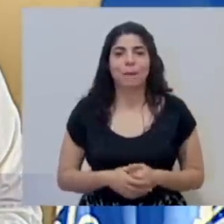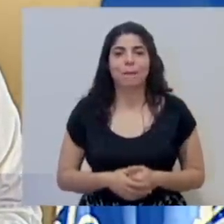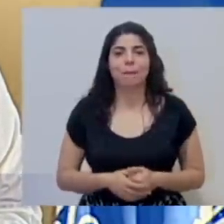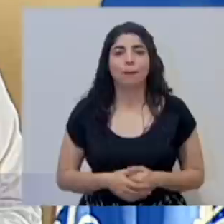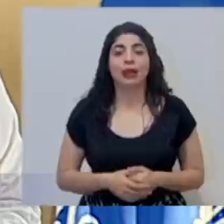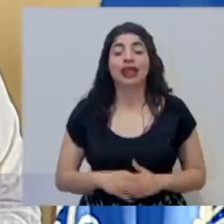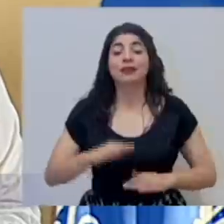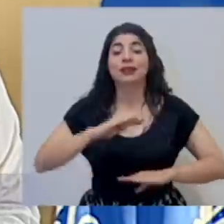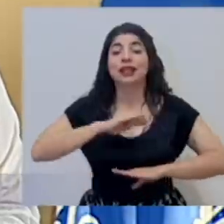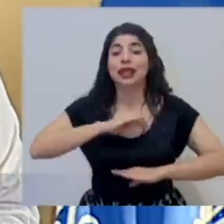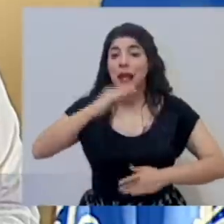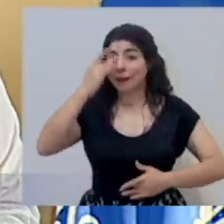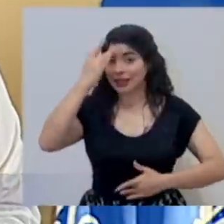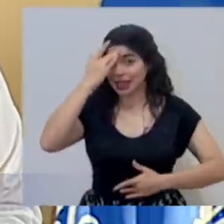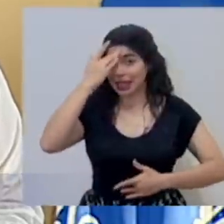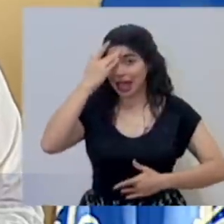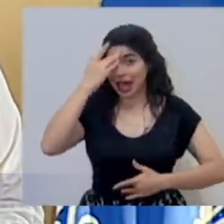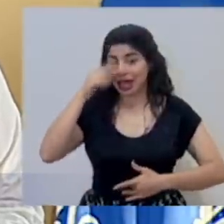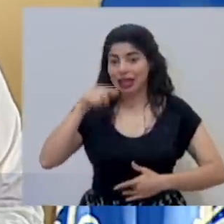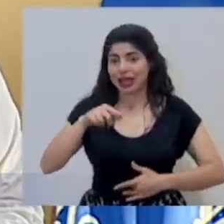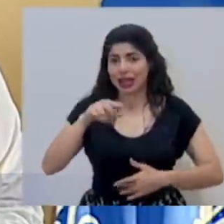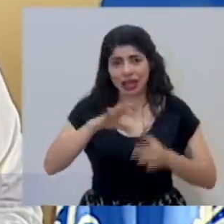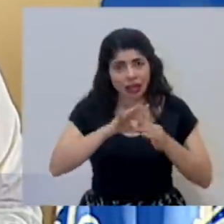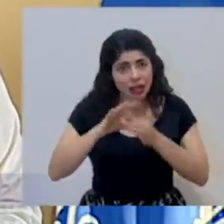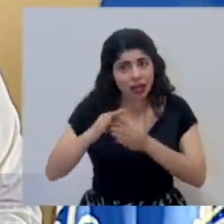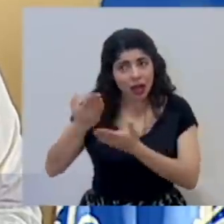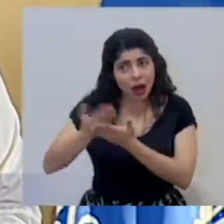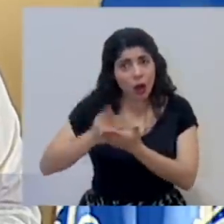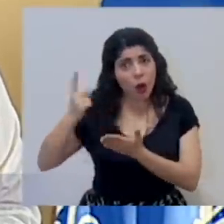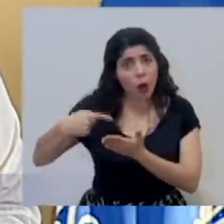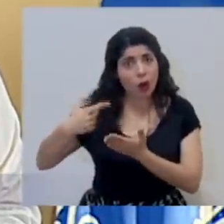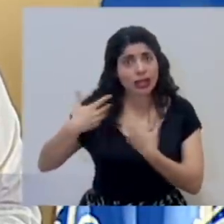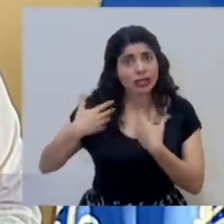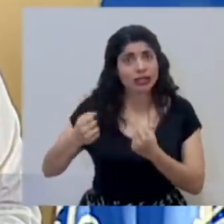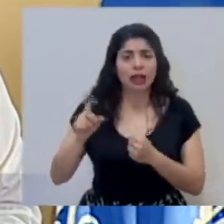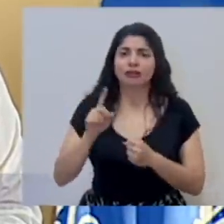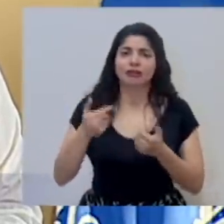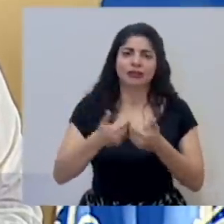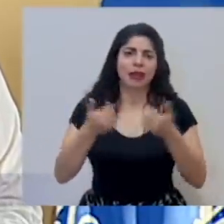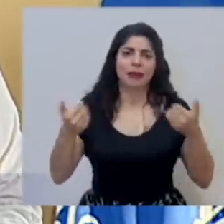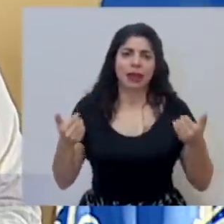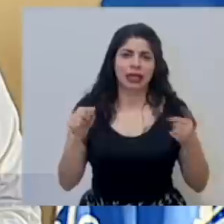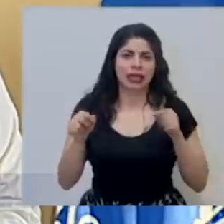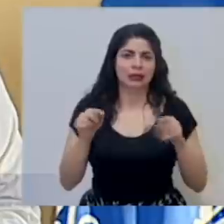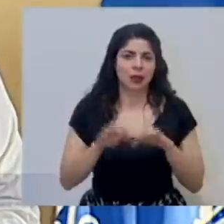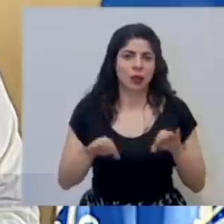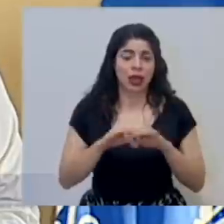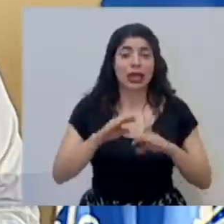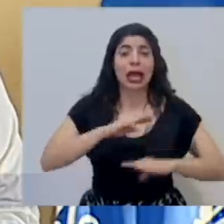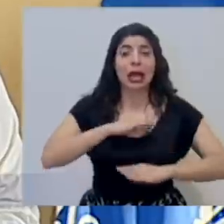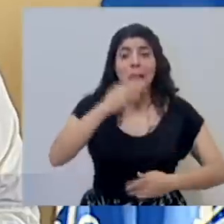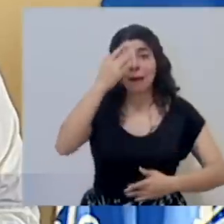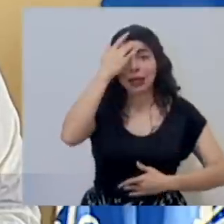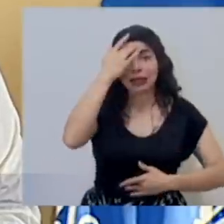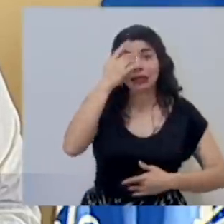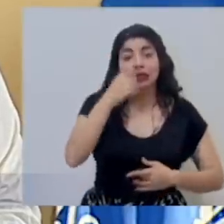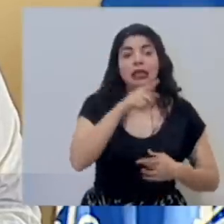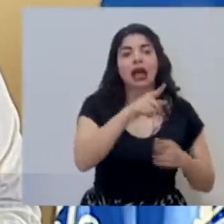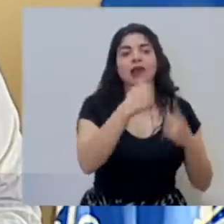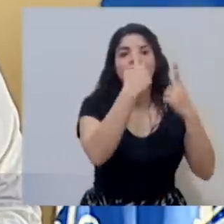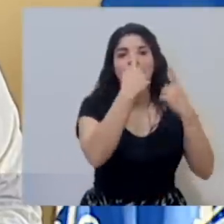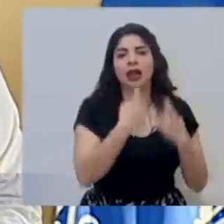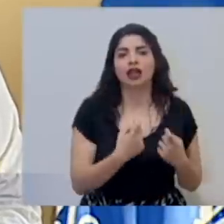La incapacidad no va ligada a la orden sanitaria, esto es algo muy importante. La incapacidad va ligada a un